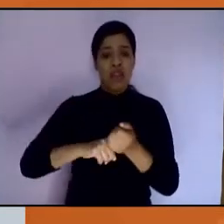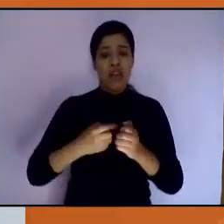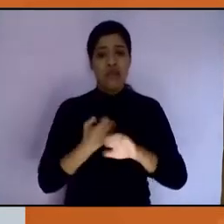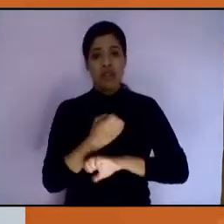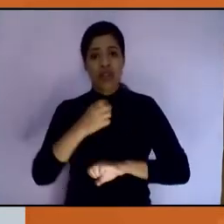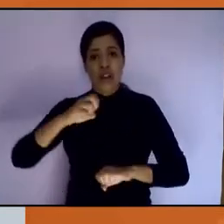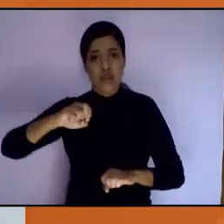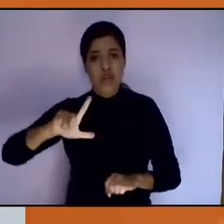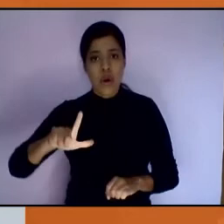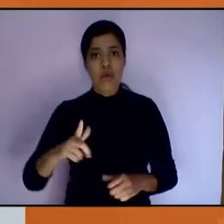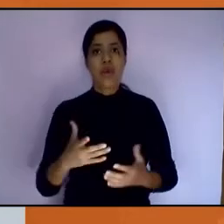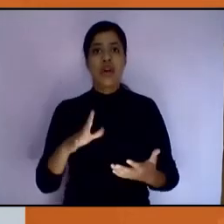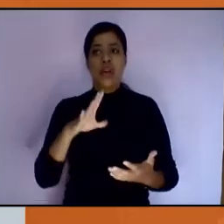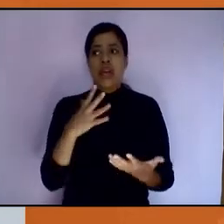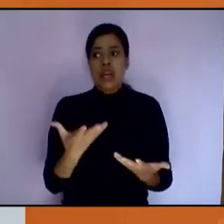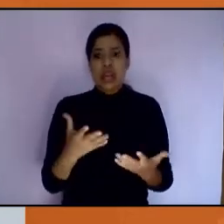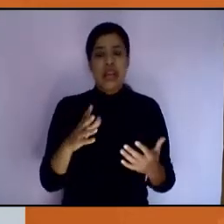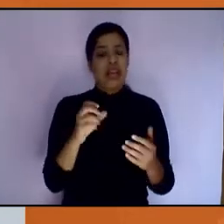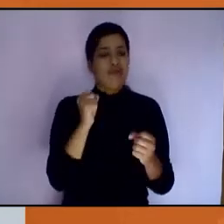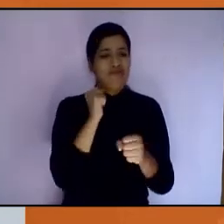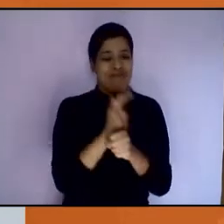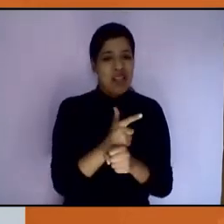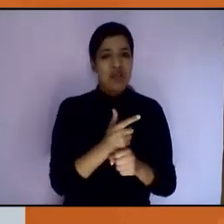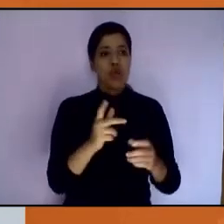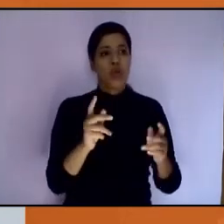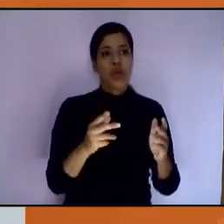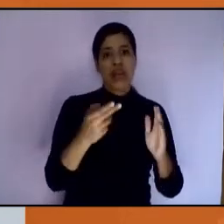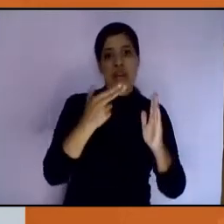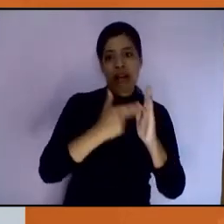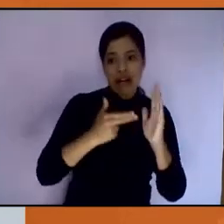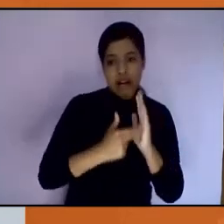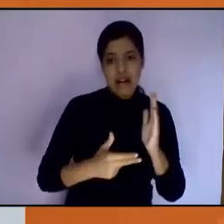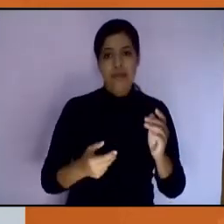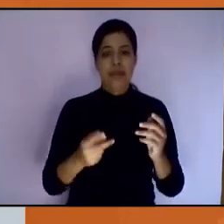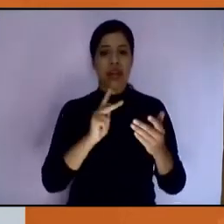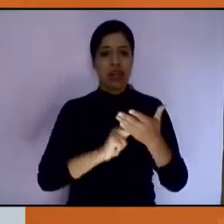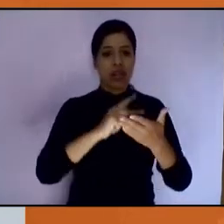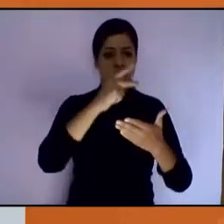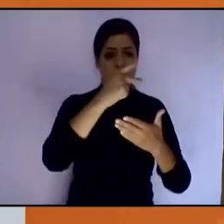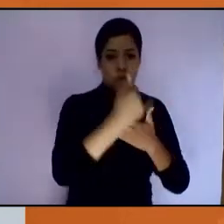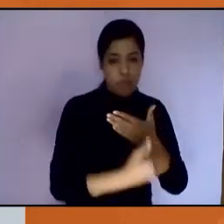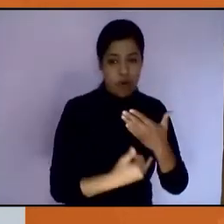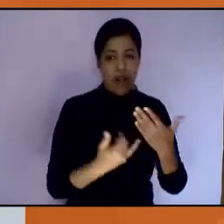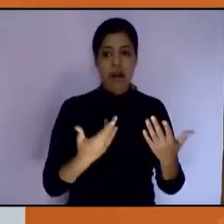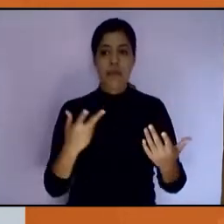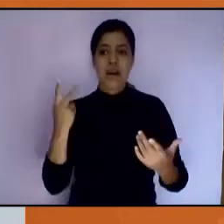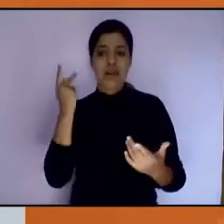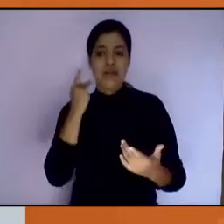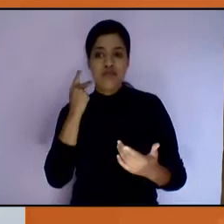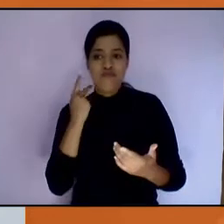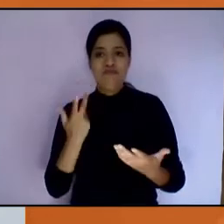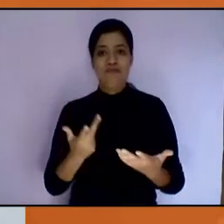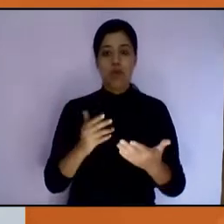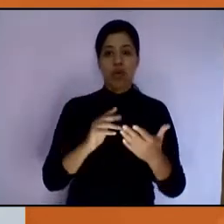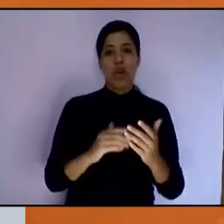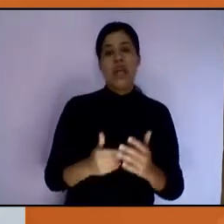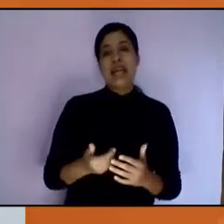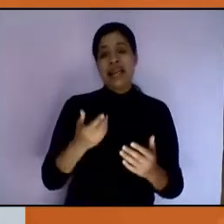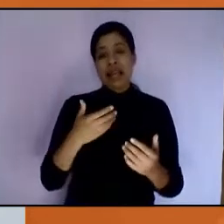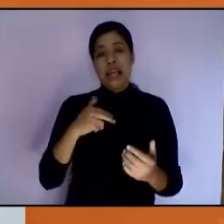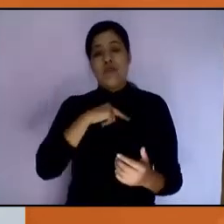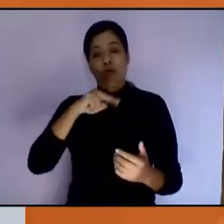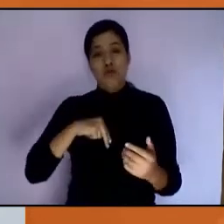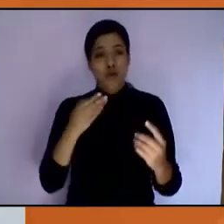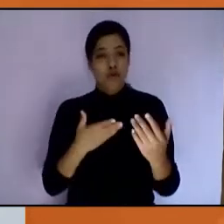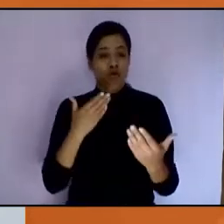definir herramientas, programas, política pública, mejores prácticas que nos ayuden a alcanzar los objetivos que nos hemos propuesto en el Plan